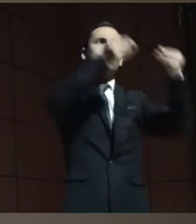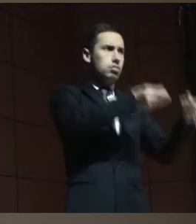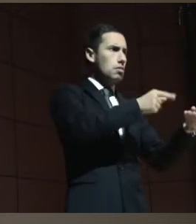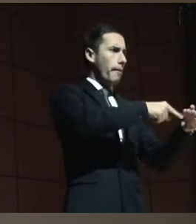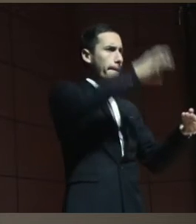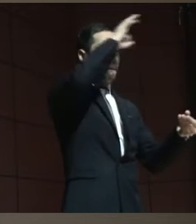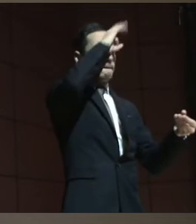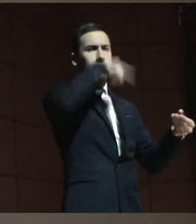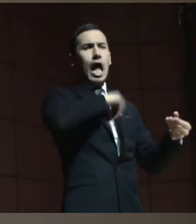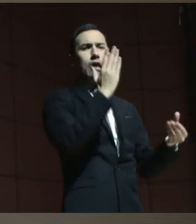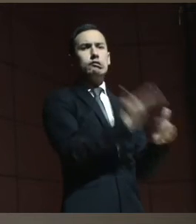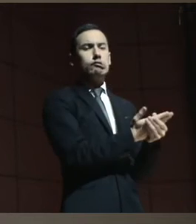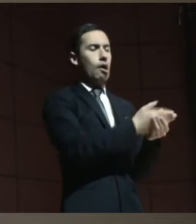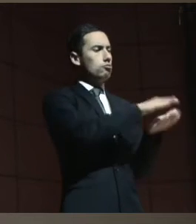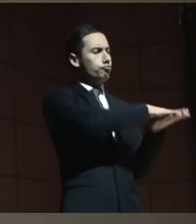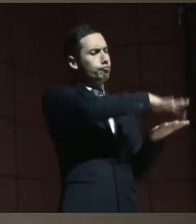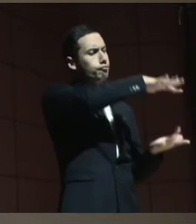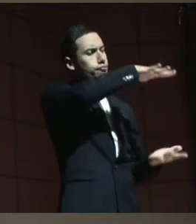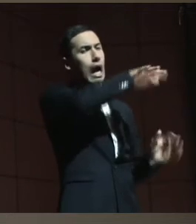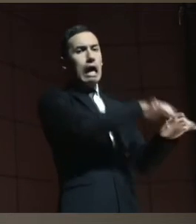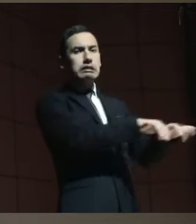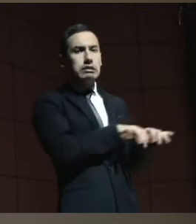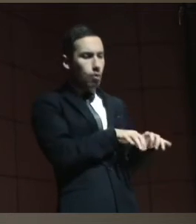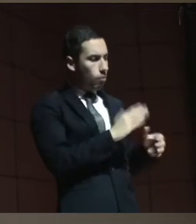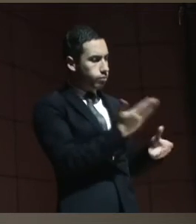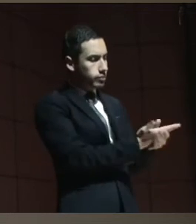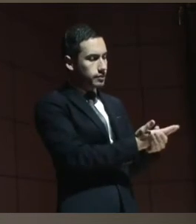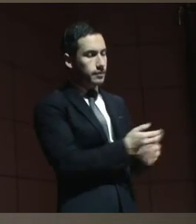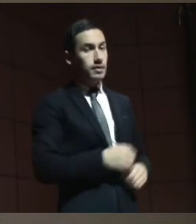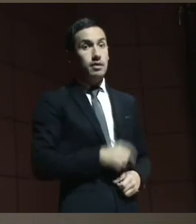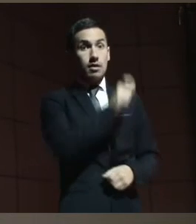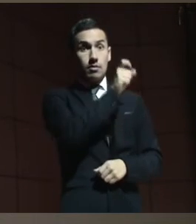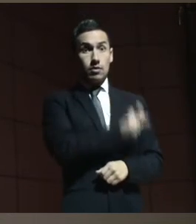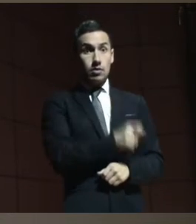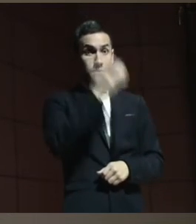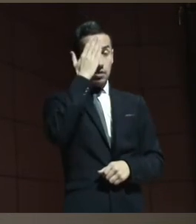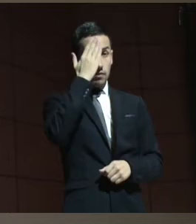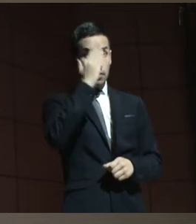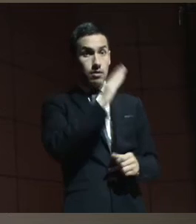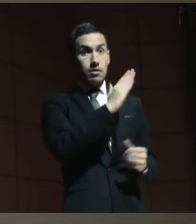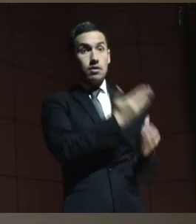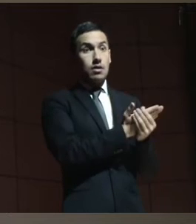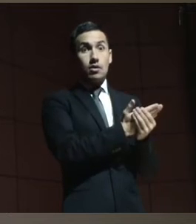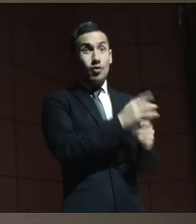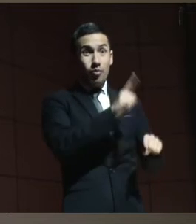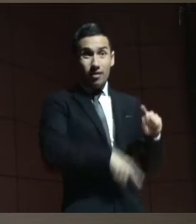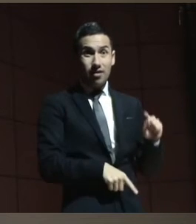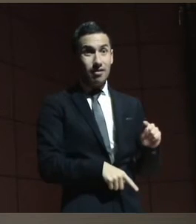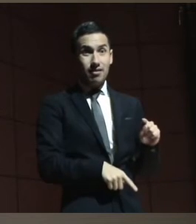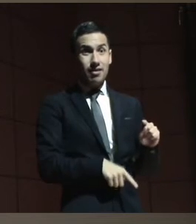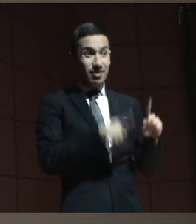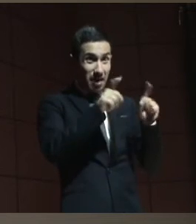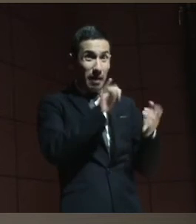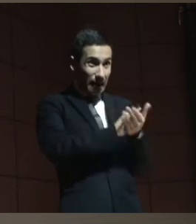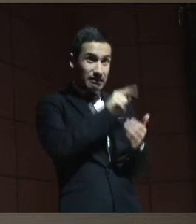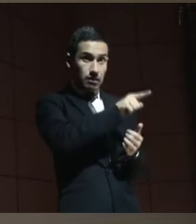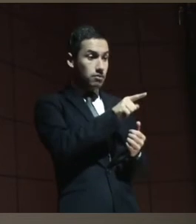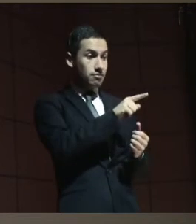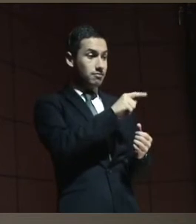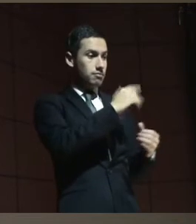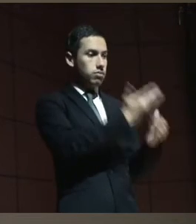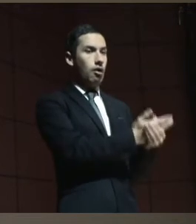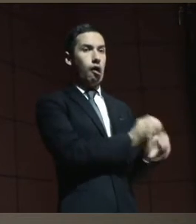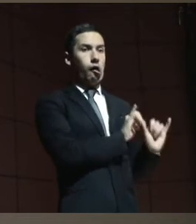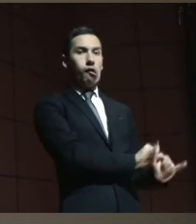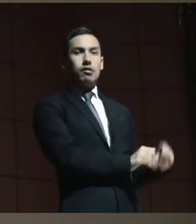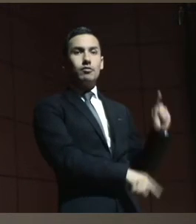Un expediente de proceso de la capacidad jurídica de una persona no se puede archivar, no se puede paralizar. Por